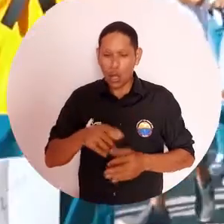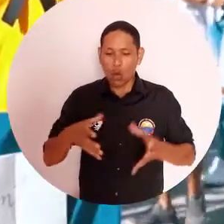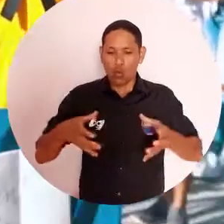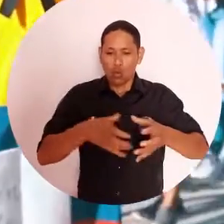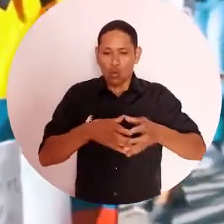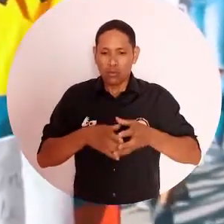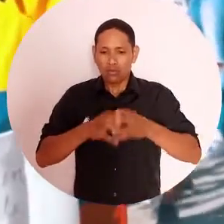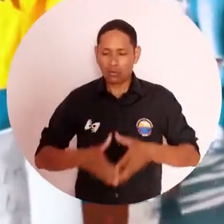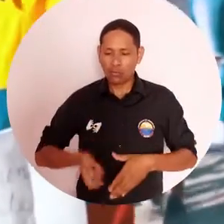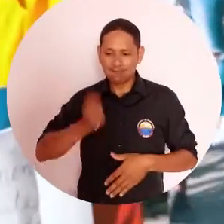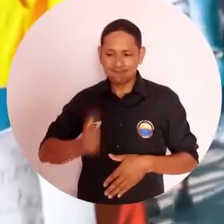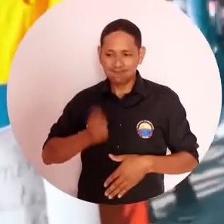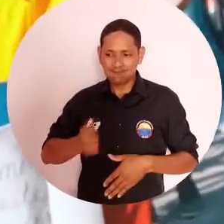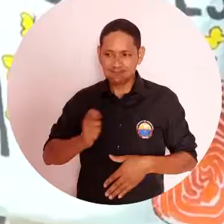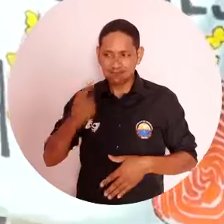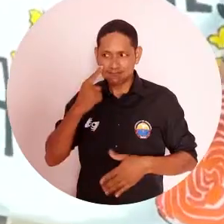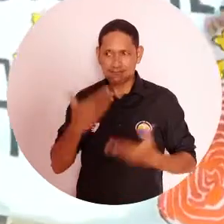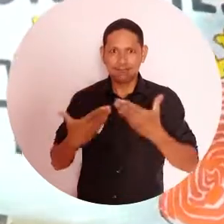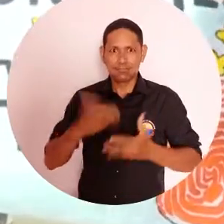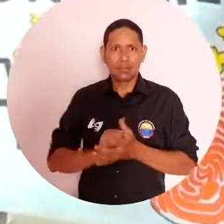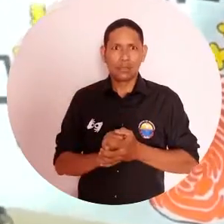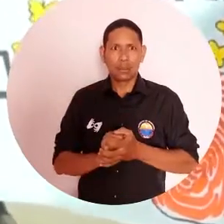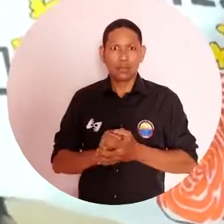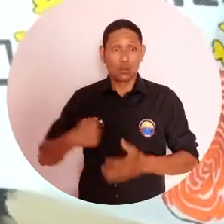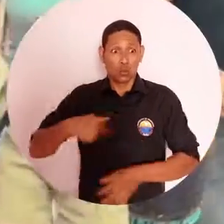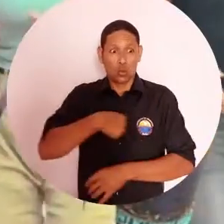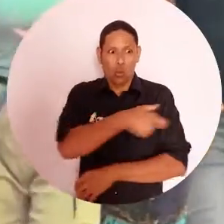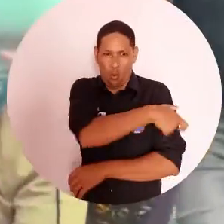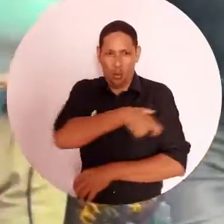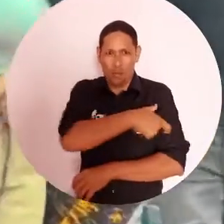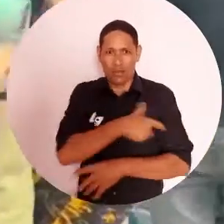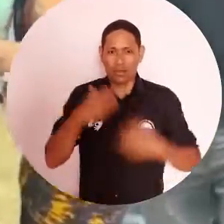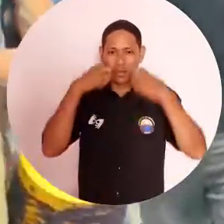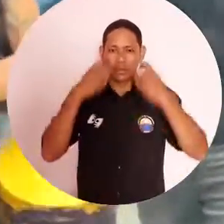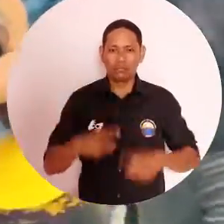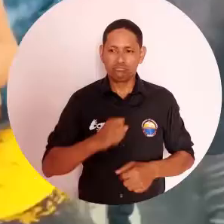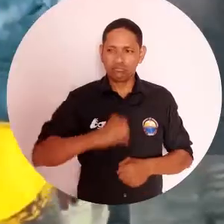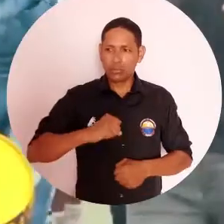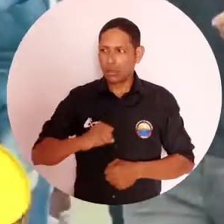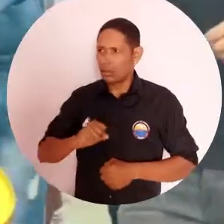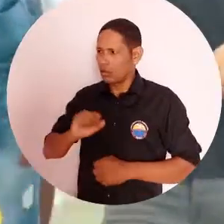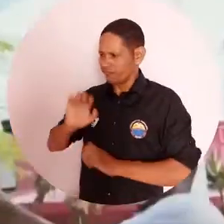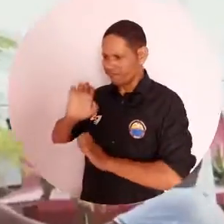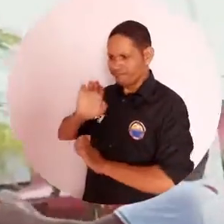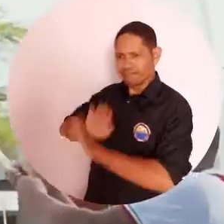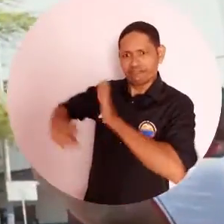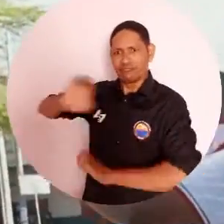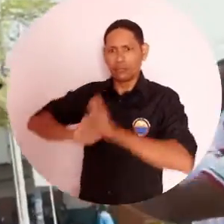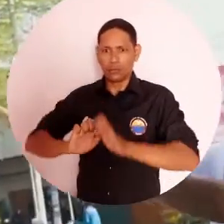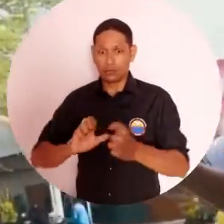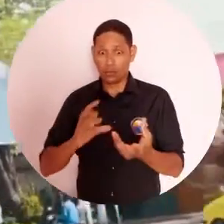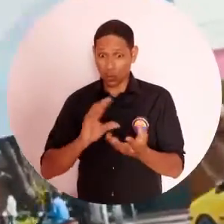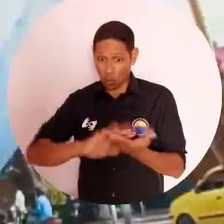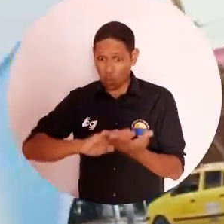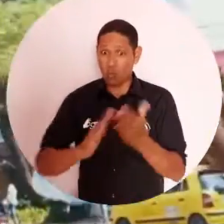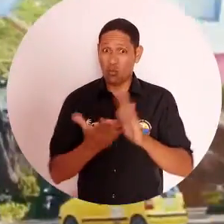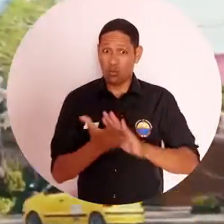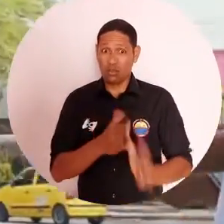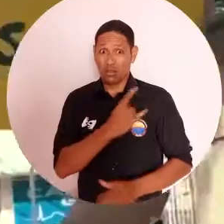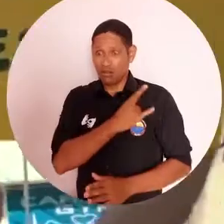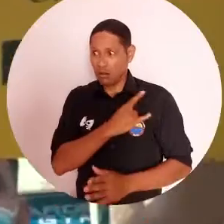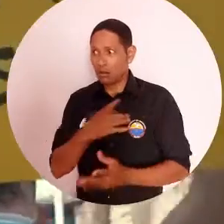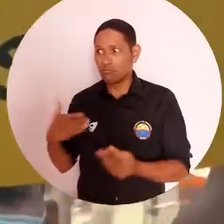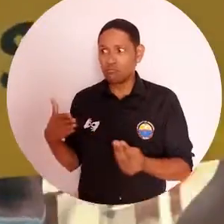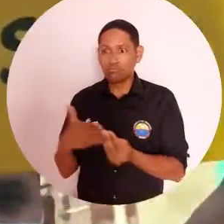Penal, del Consultorio Jurídico y Centro de Consiliación. Como Comité de Derechos Humanos rechazamos este tipo de amenazas a los miembros de nuestra comunión